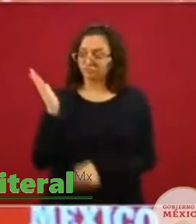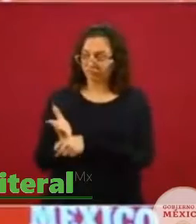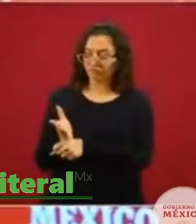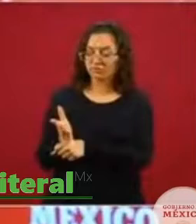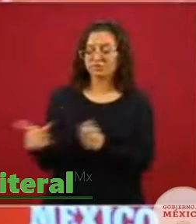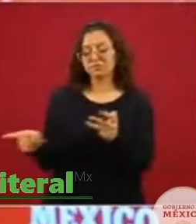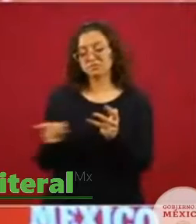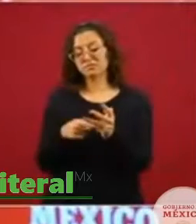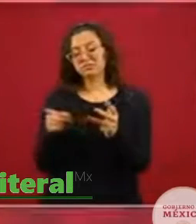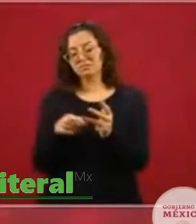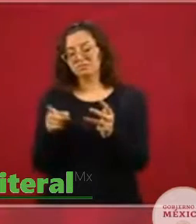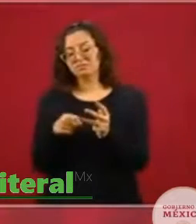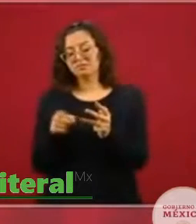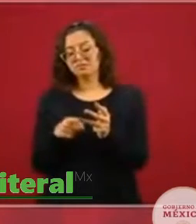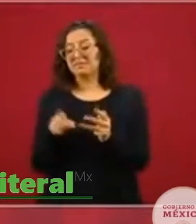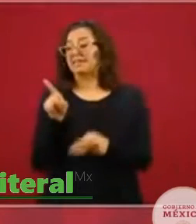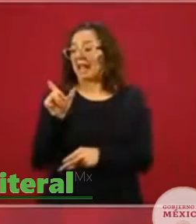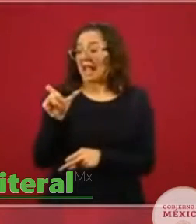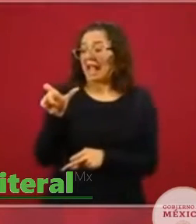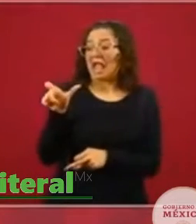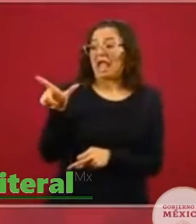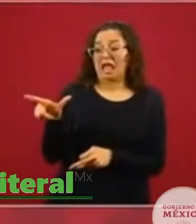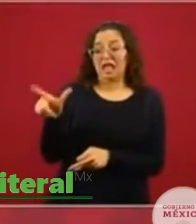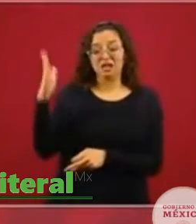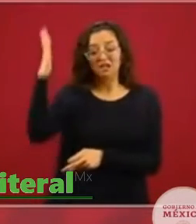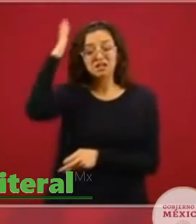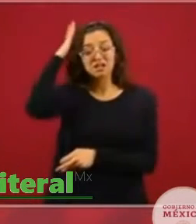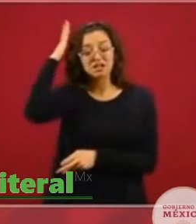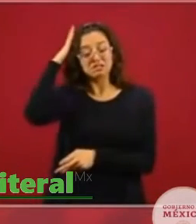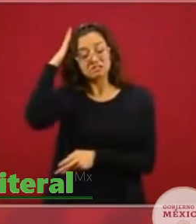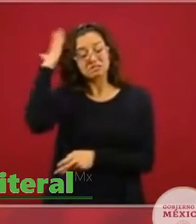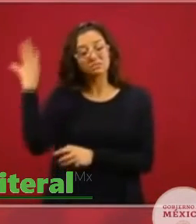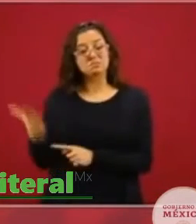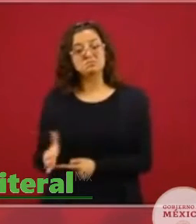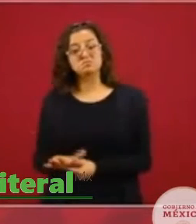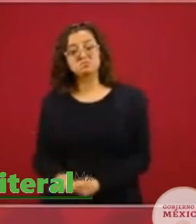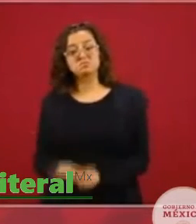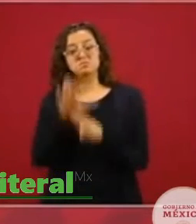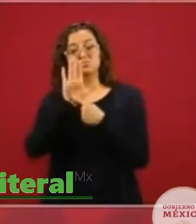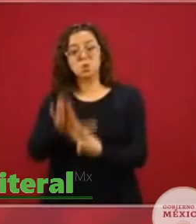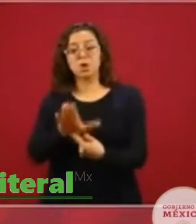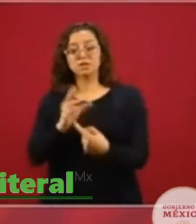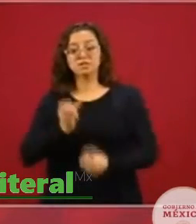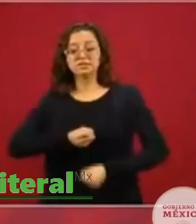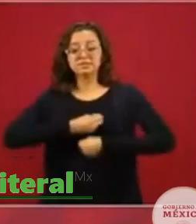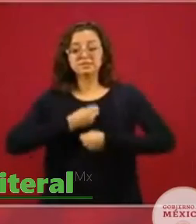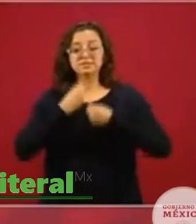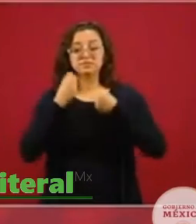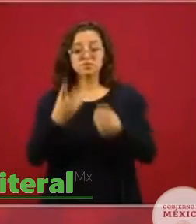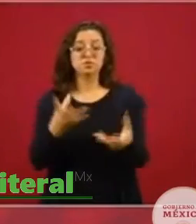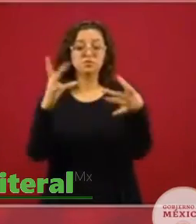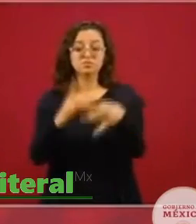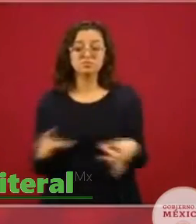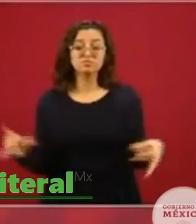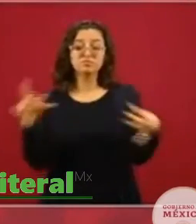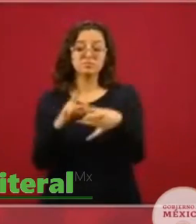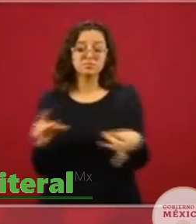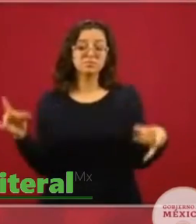que él informe, aclare